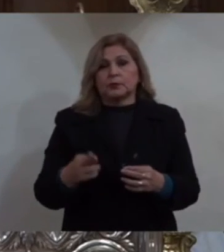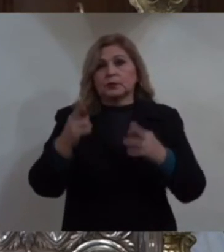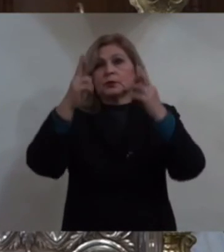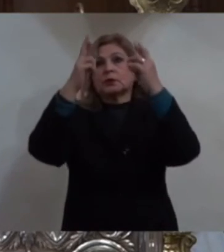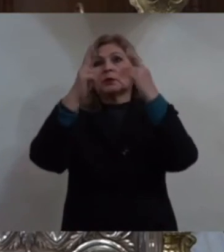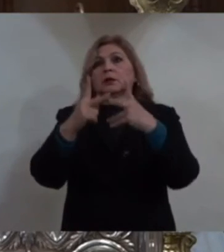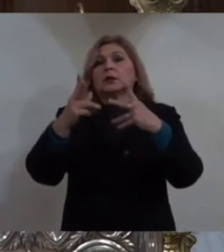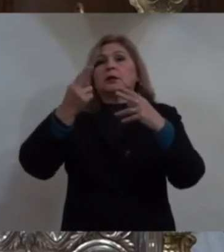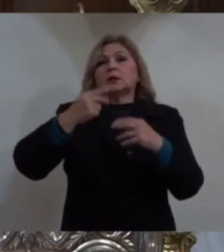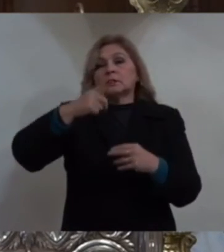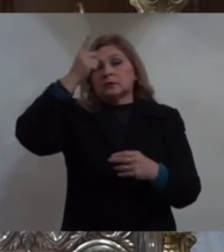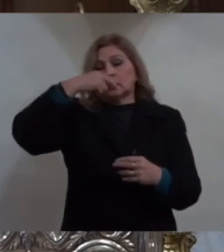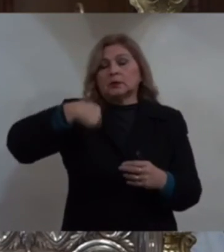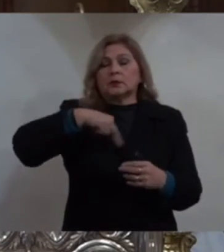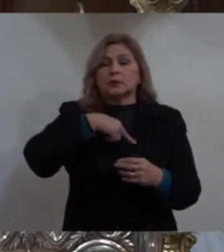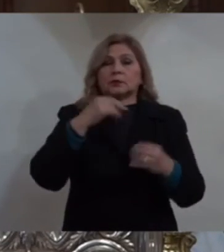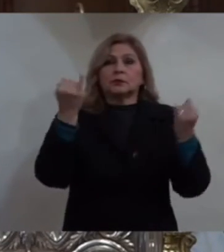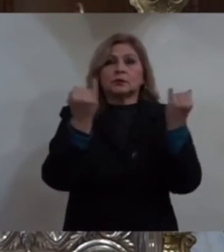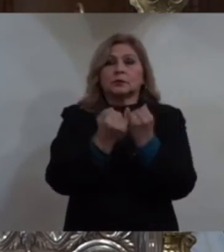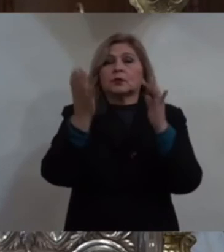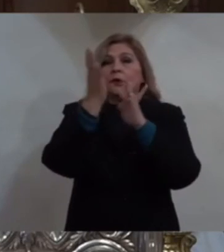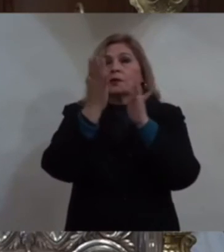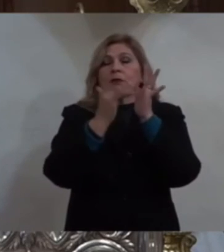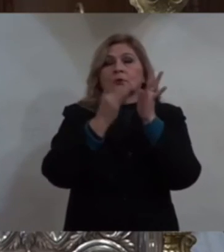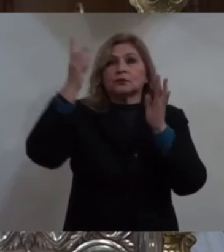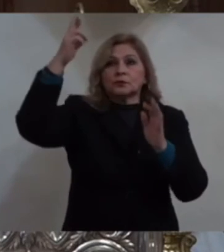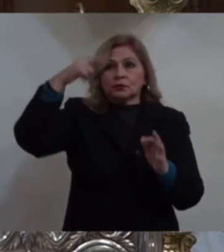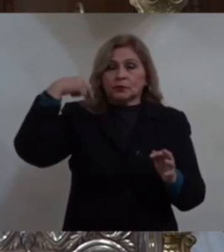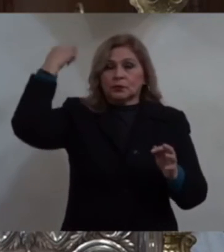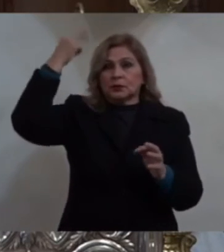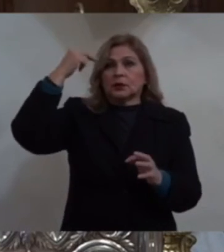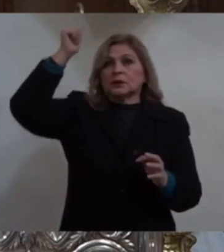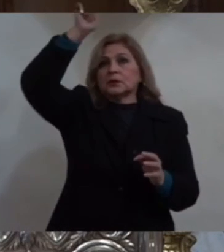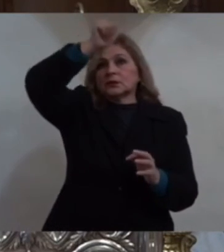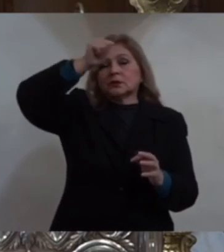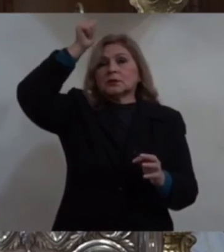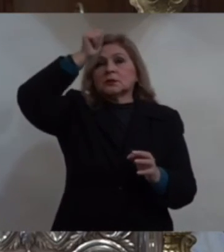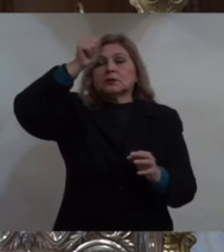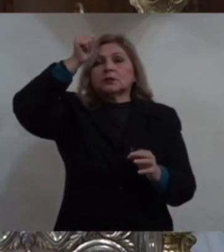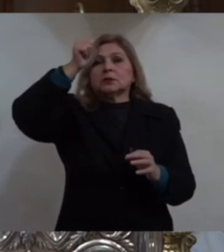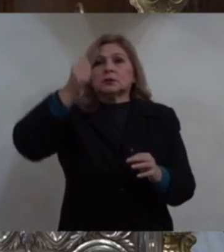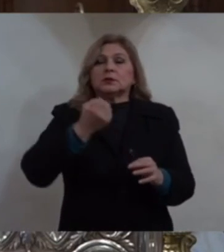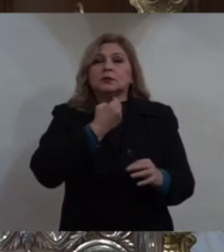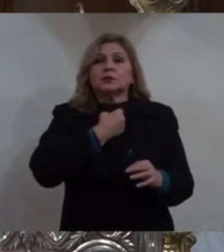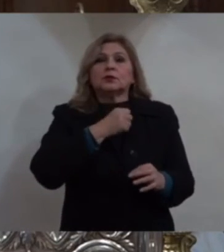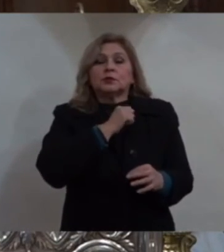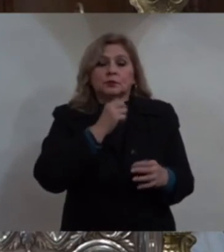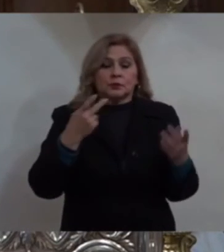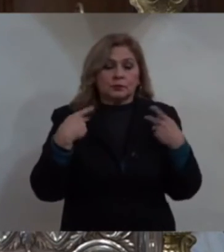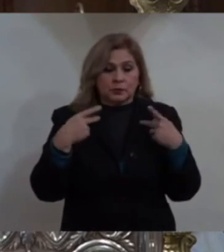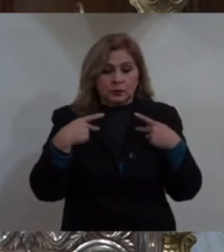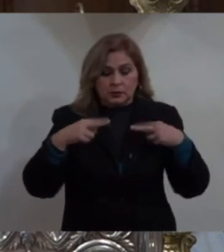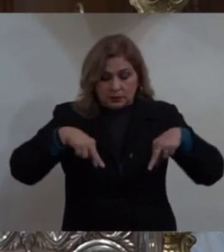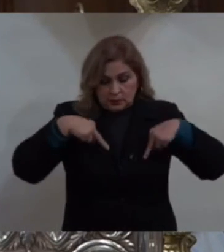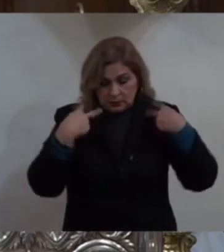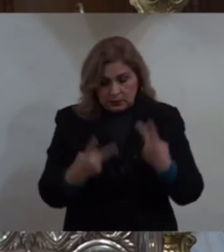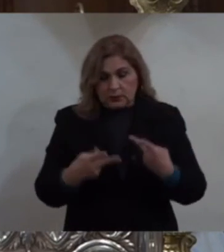Somos reyes, somos sacerdotes, somos seres frágiles.